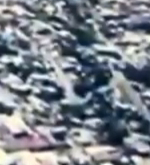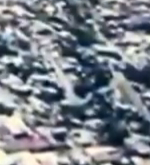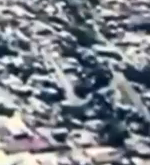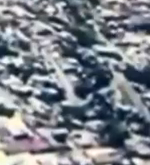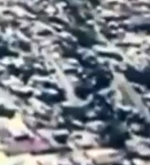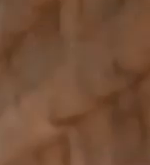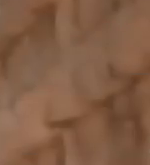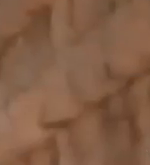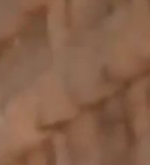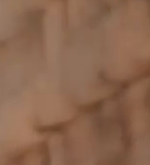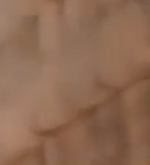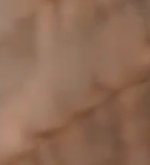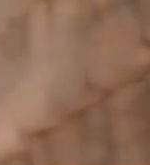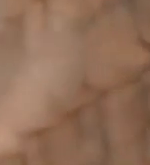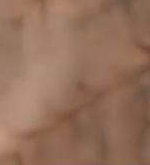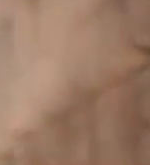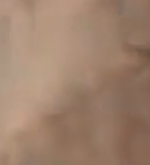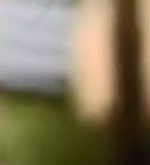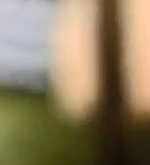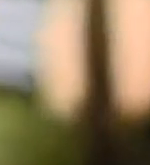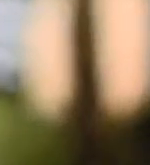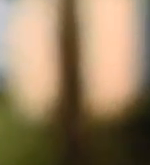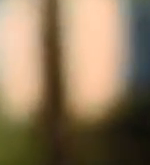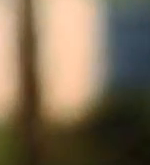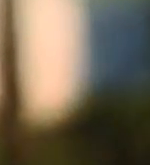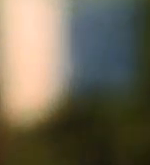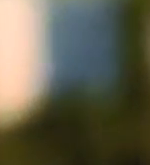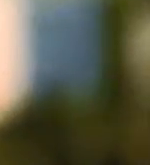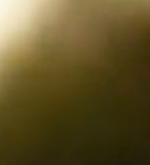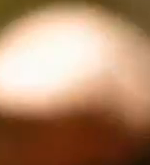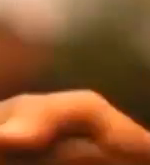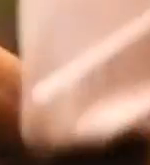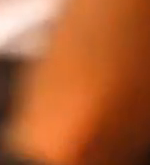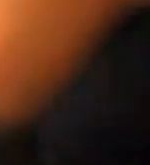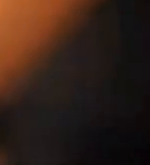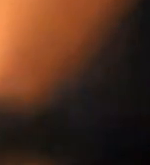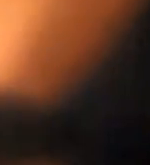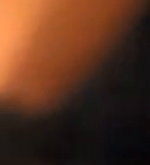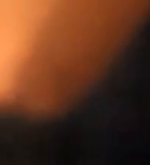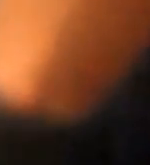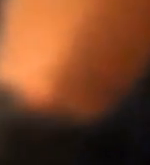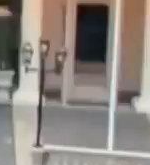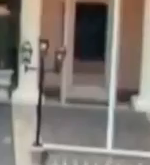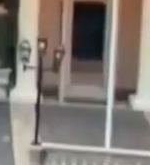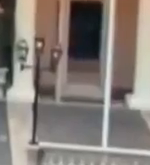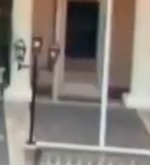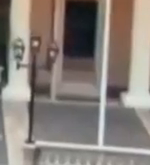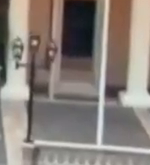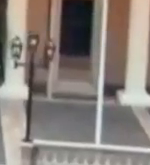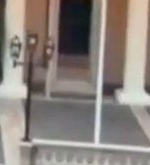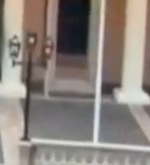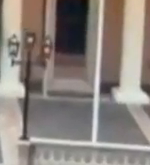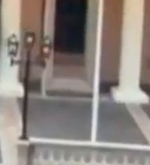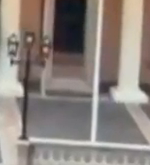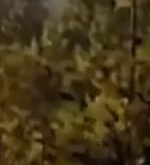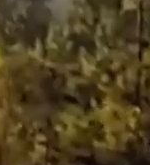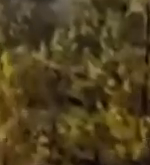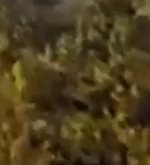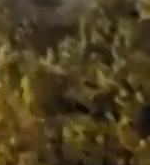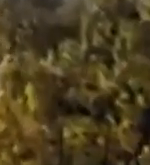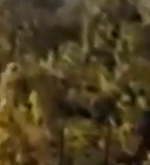Todas las estaciones de radio, televisión y sistemas de cable pueden continuar con su programación habitual.